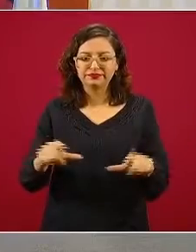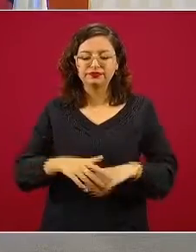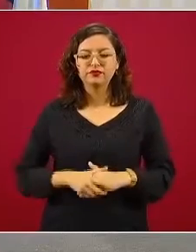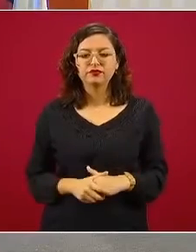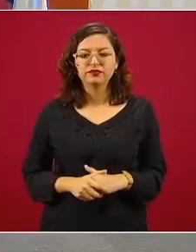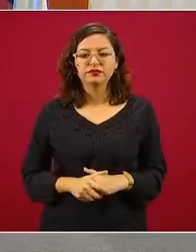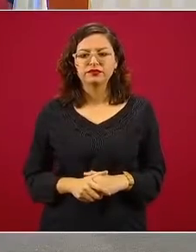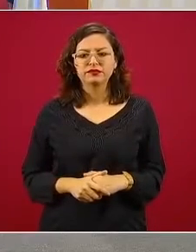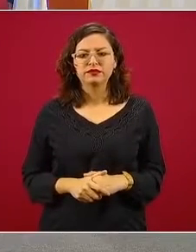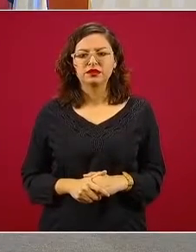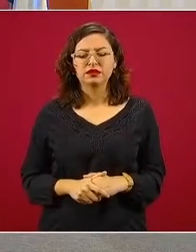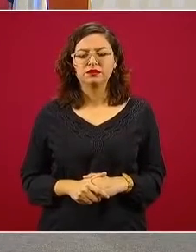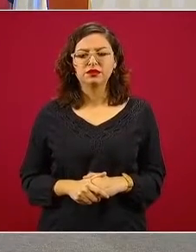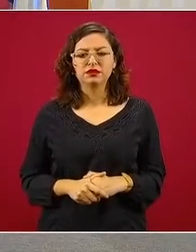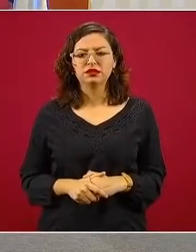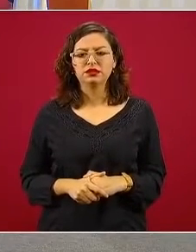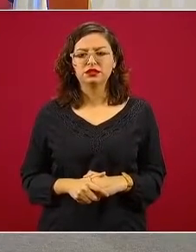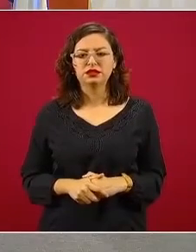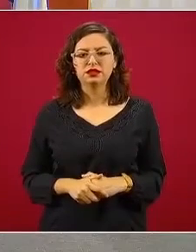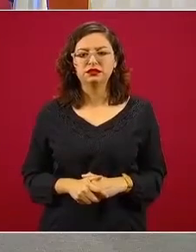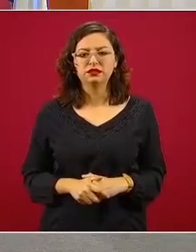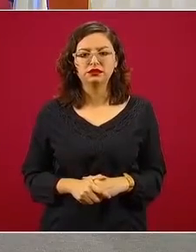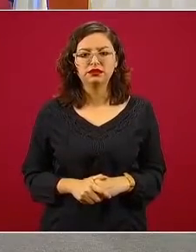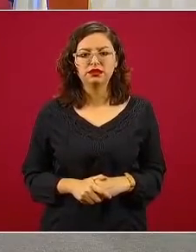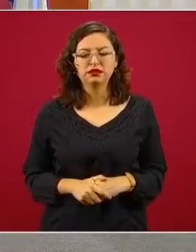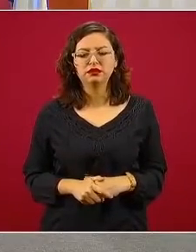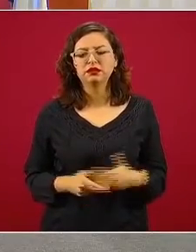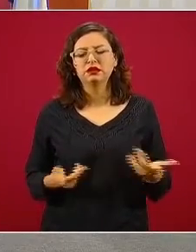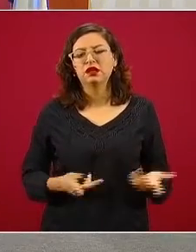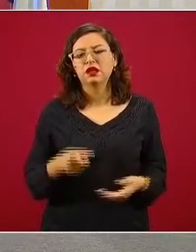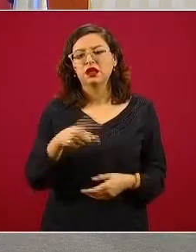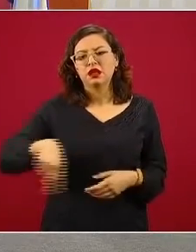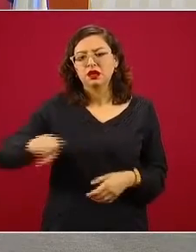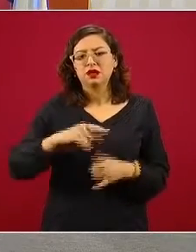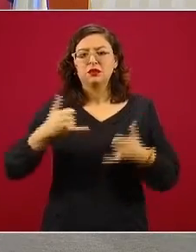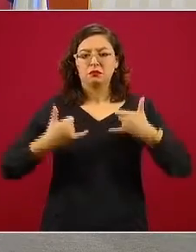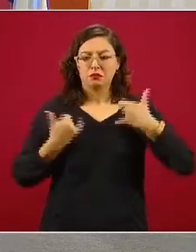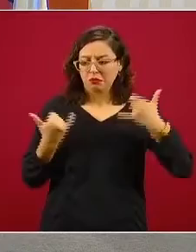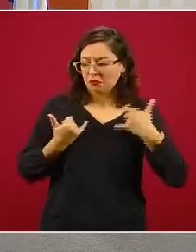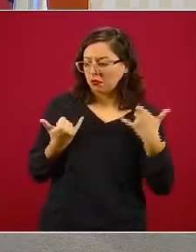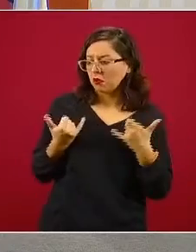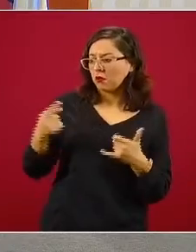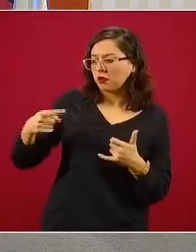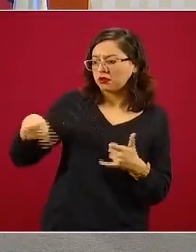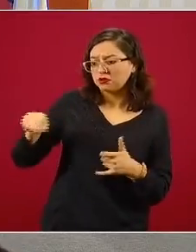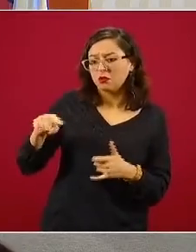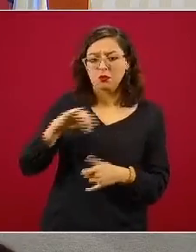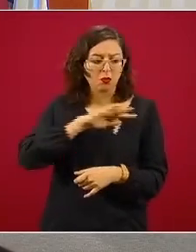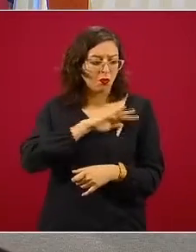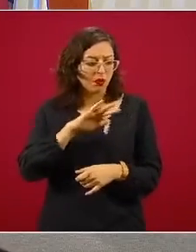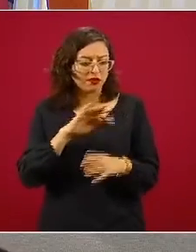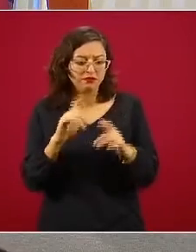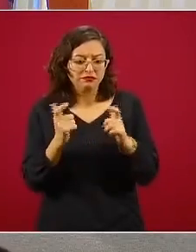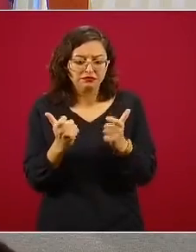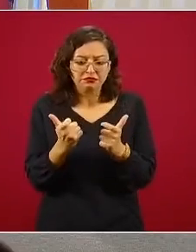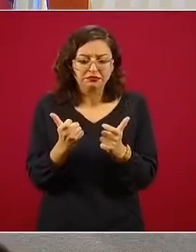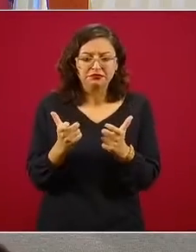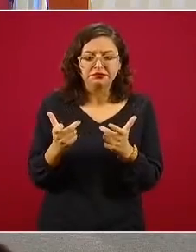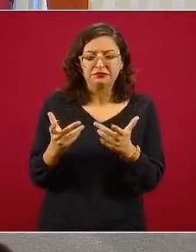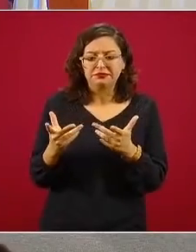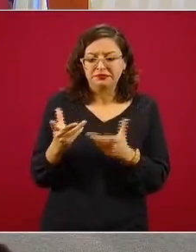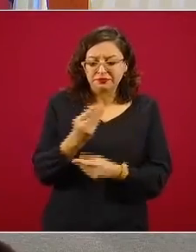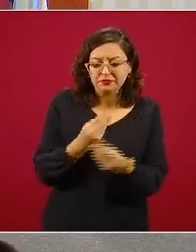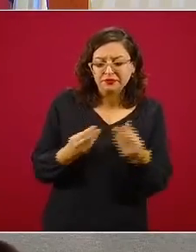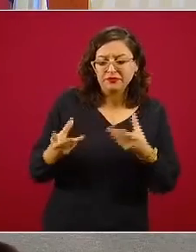Este instrumento va a permitir a los jóvenes empoderarse, que hagan un manejo adecuado de sus recursos, que